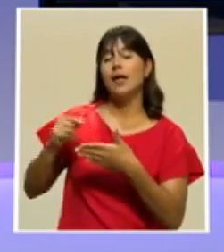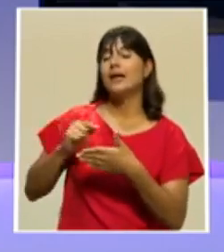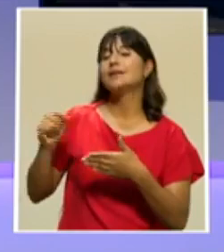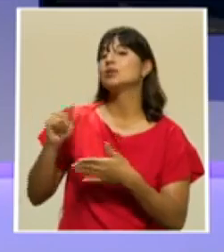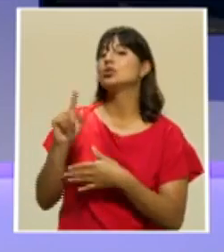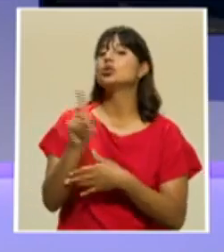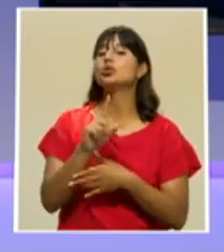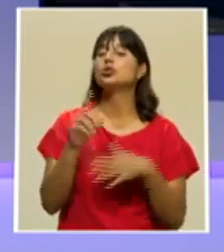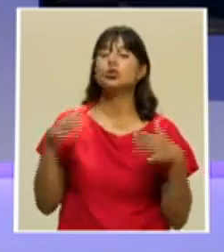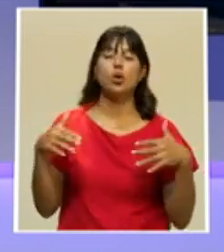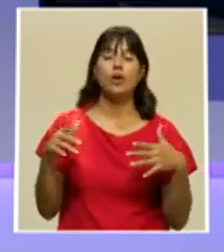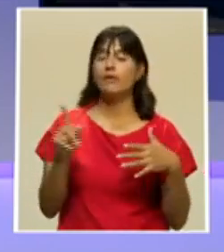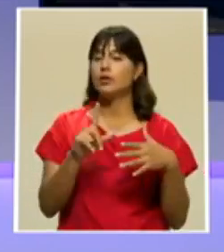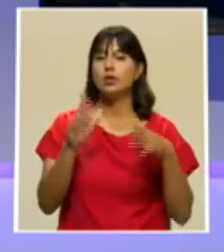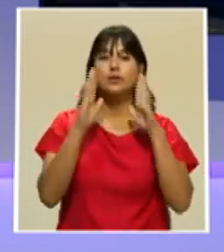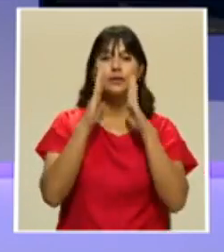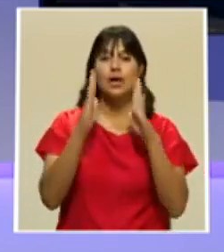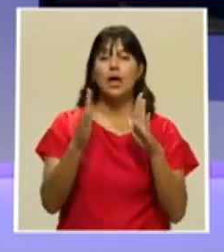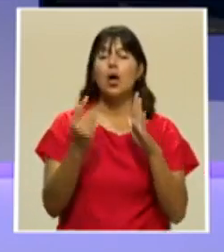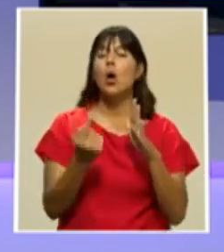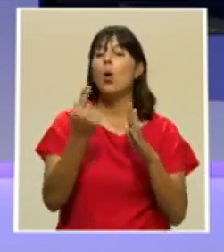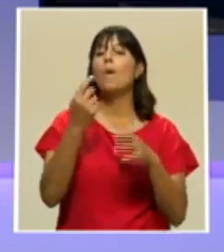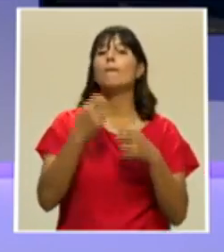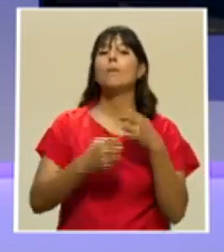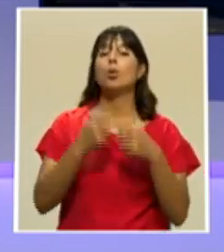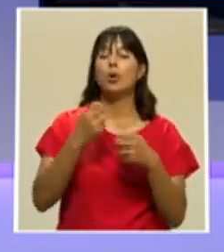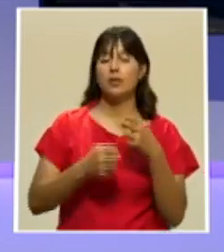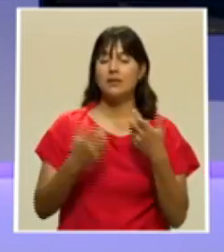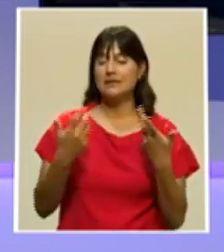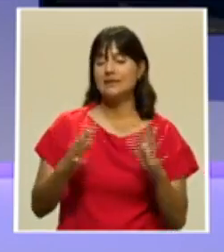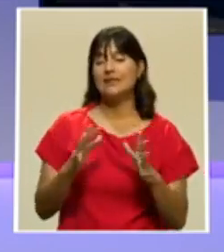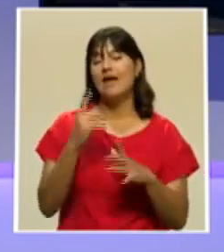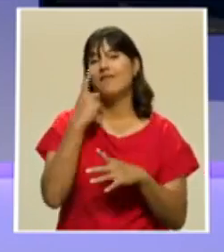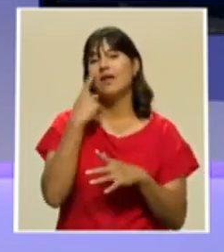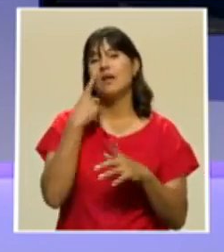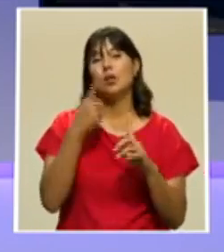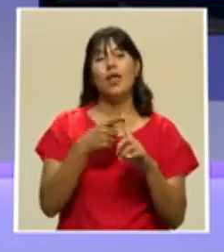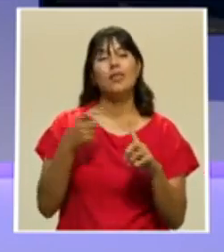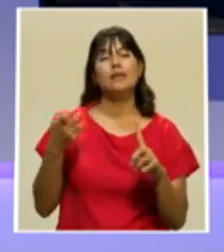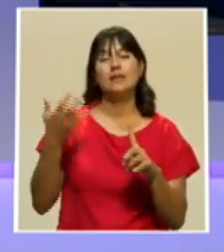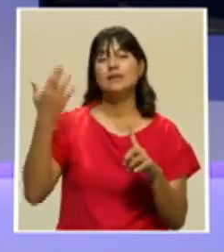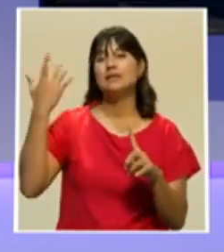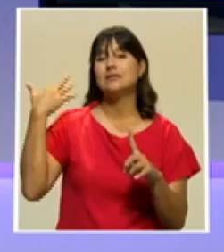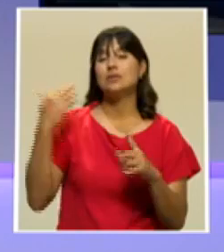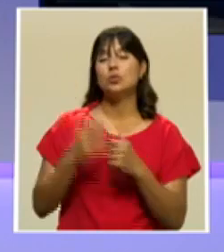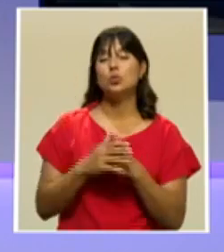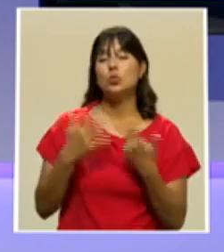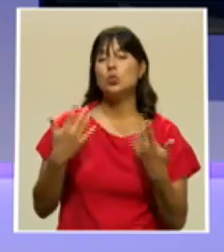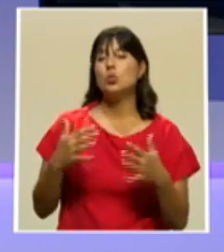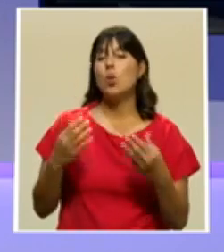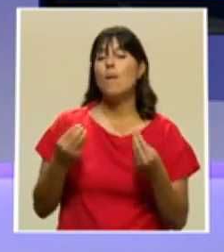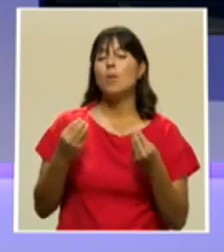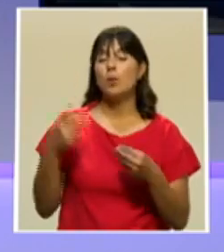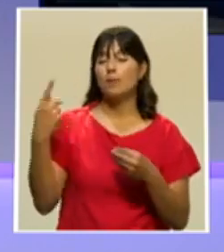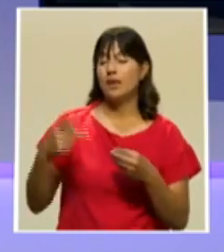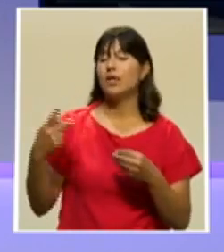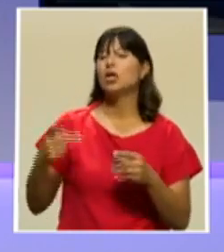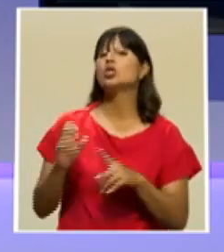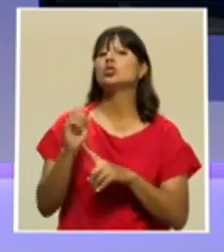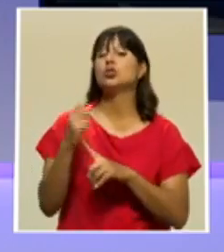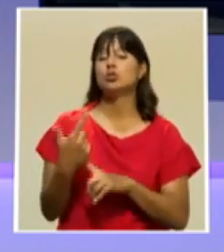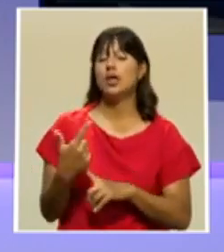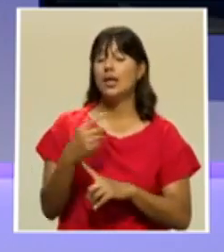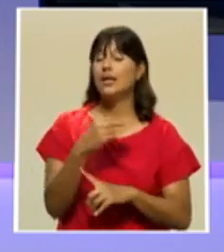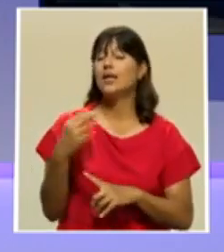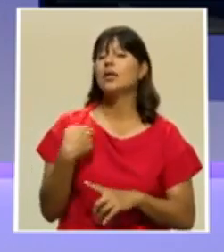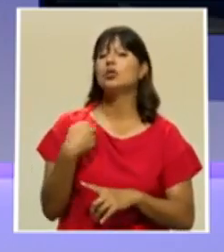puesto atención a un problema que se veía venir desde hace muchos años, a una bomba de tiempo social en la cual